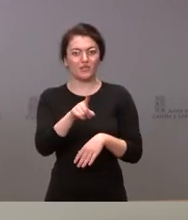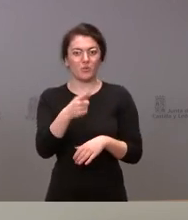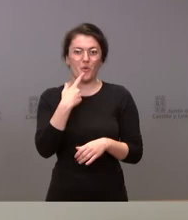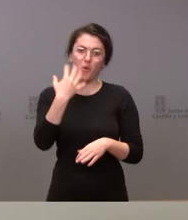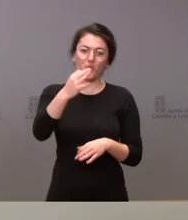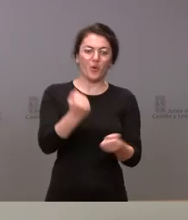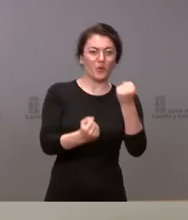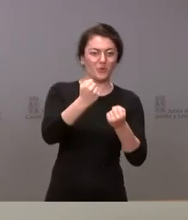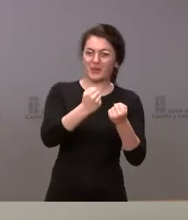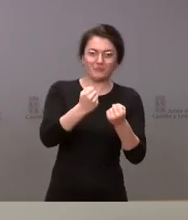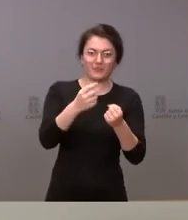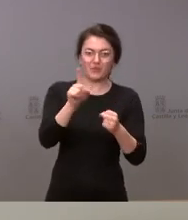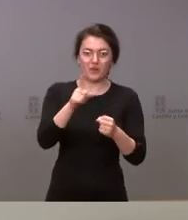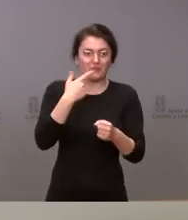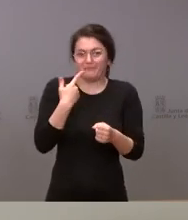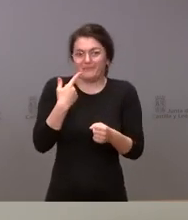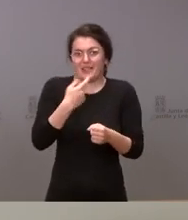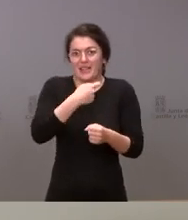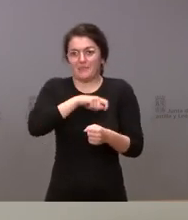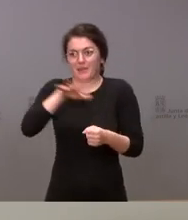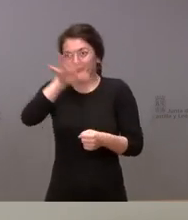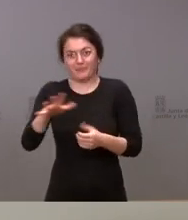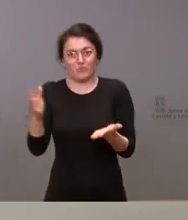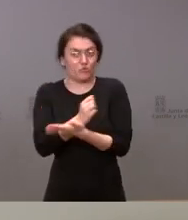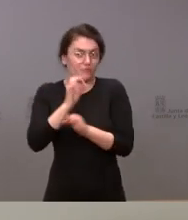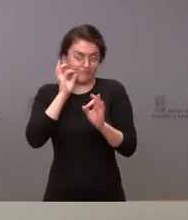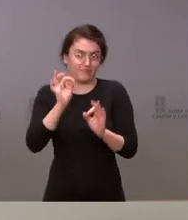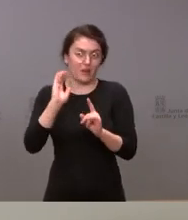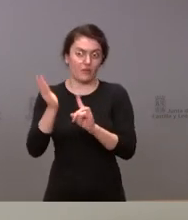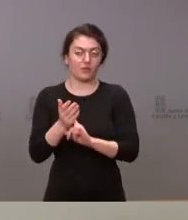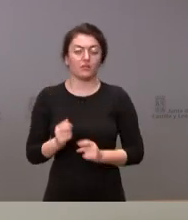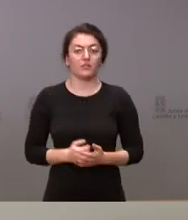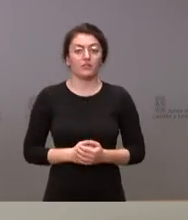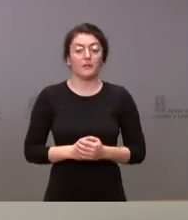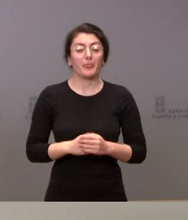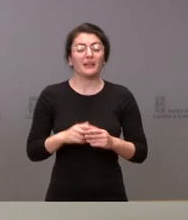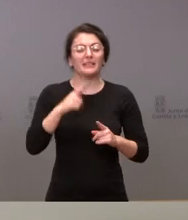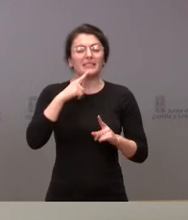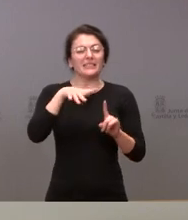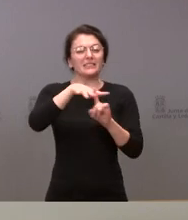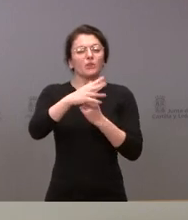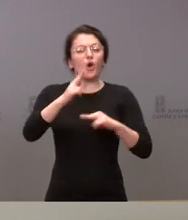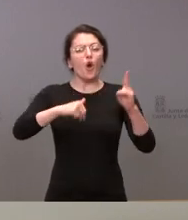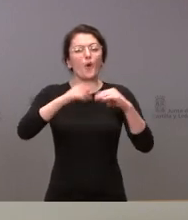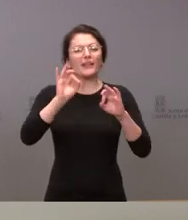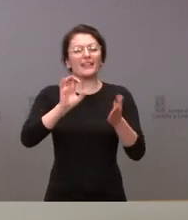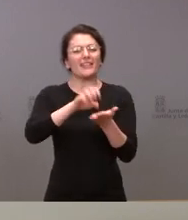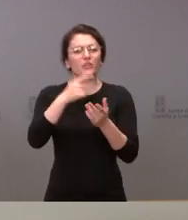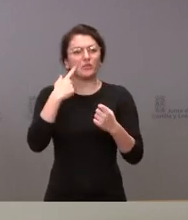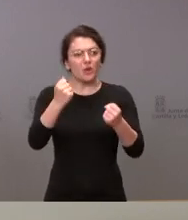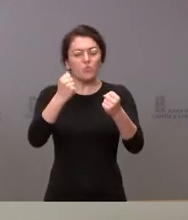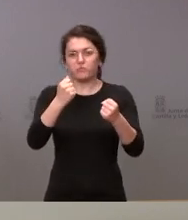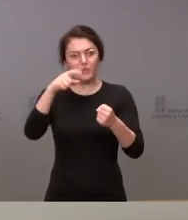del conjunto nacional preguntaba usted por la situación de las obras de un centro de salud no sabría darle yo información